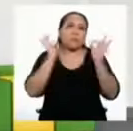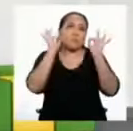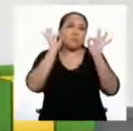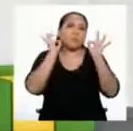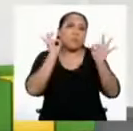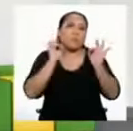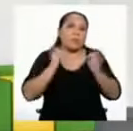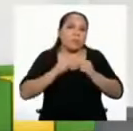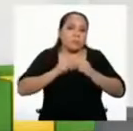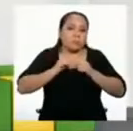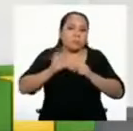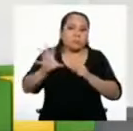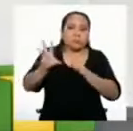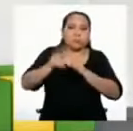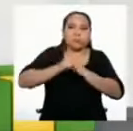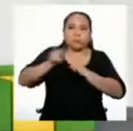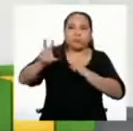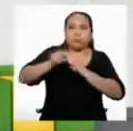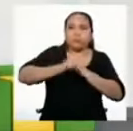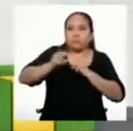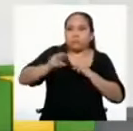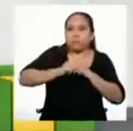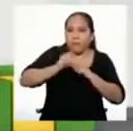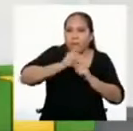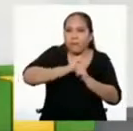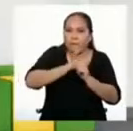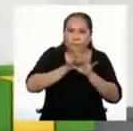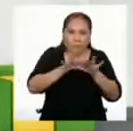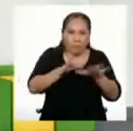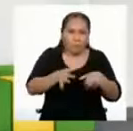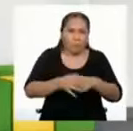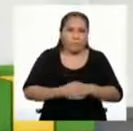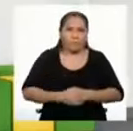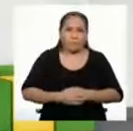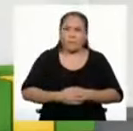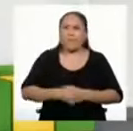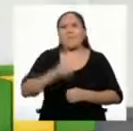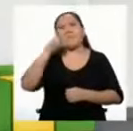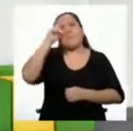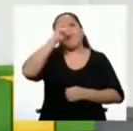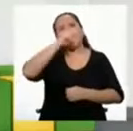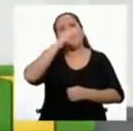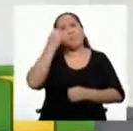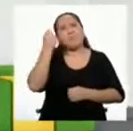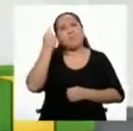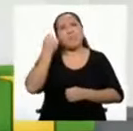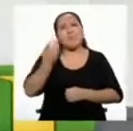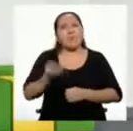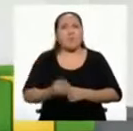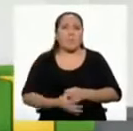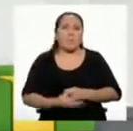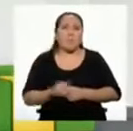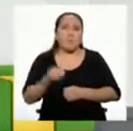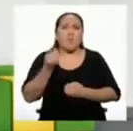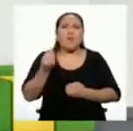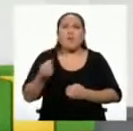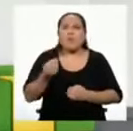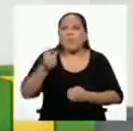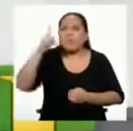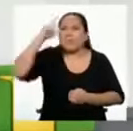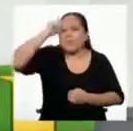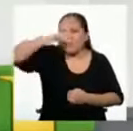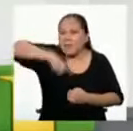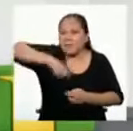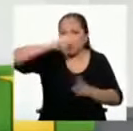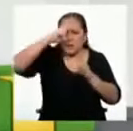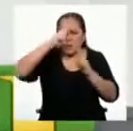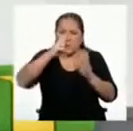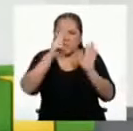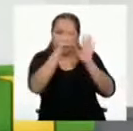Es difícil entender por qué suceden estos casos. ¿Por qué nos cuesta cumplir las normas? ¿Por qué es